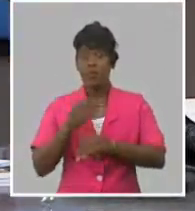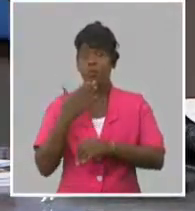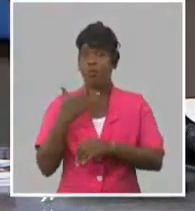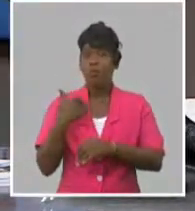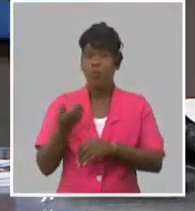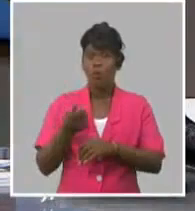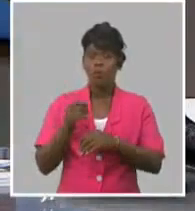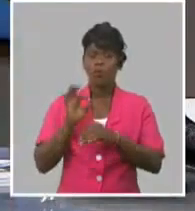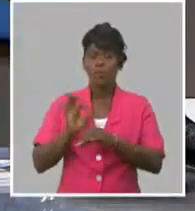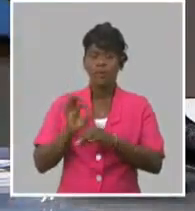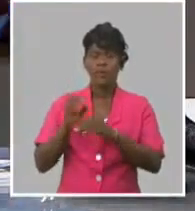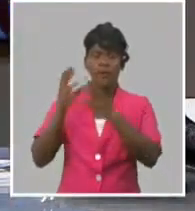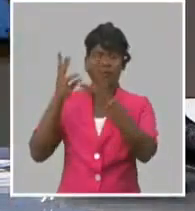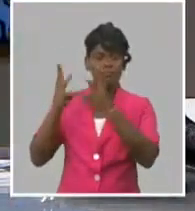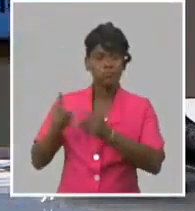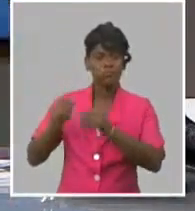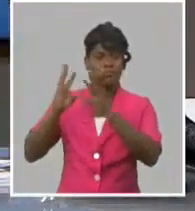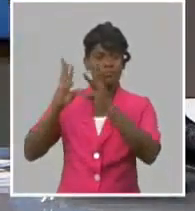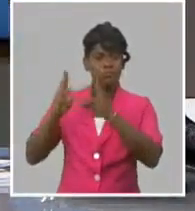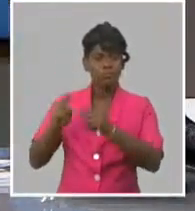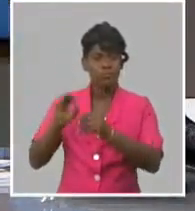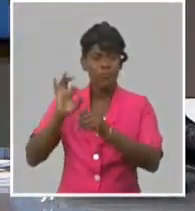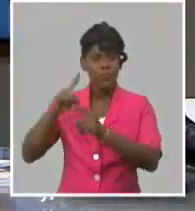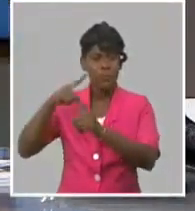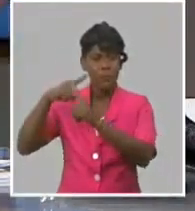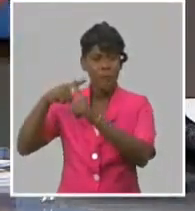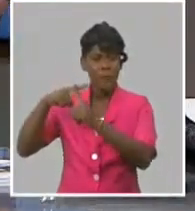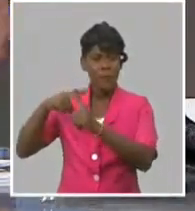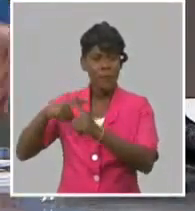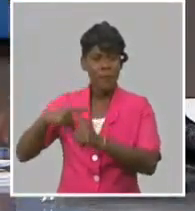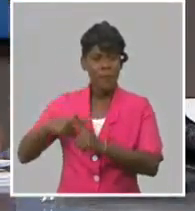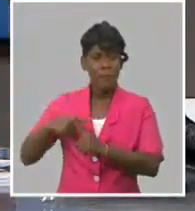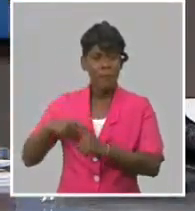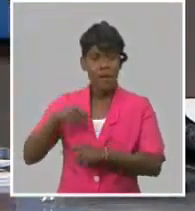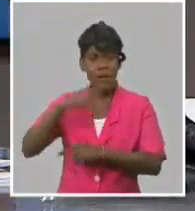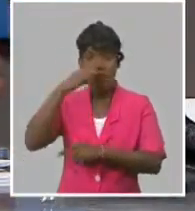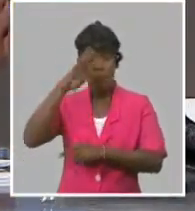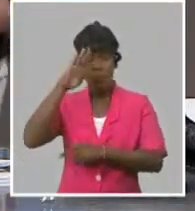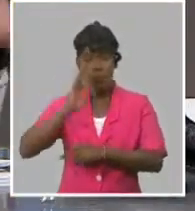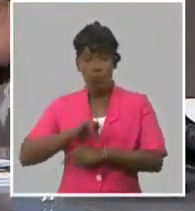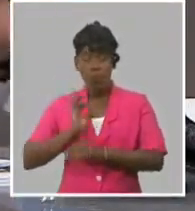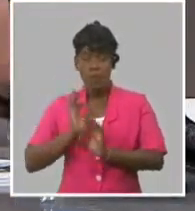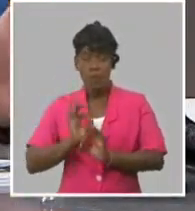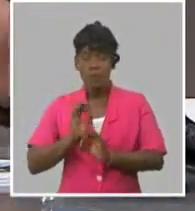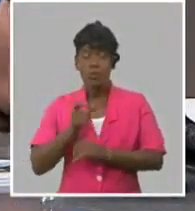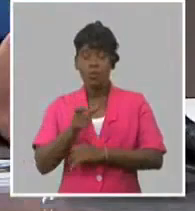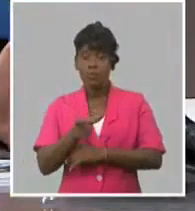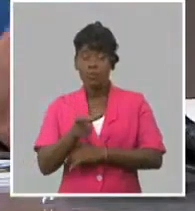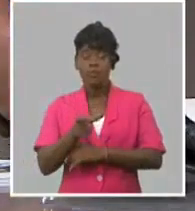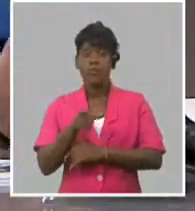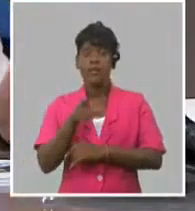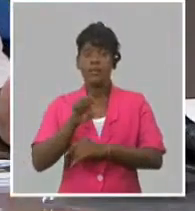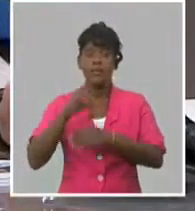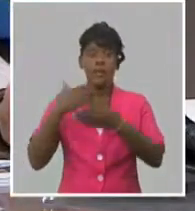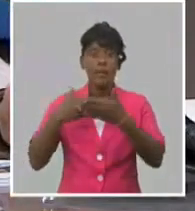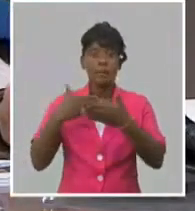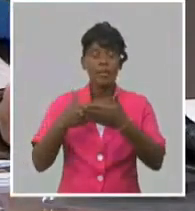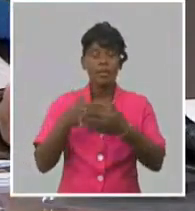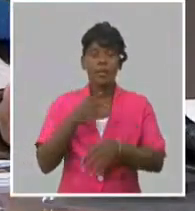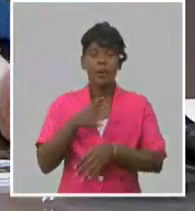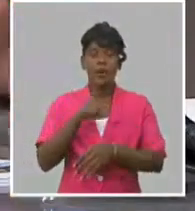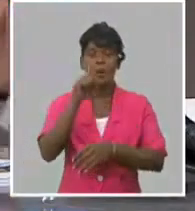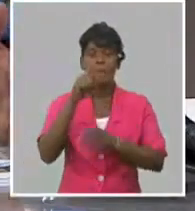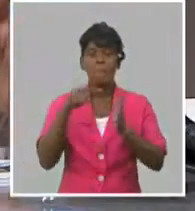de importación más los costos nacionales que incluye el salario, en pesos, el precio de empresa de esa empresa es mil.